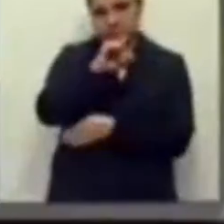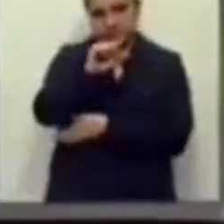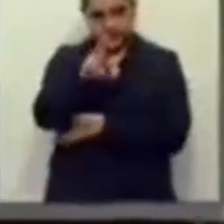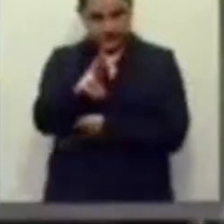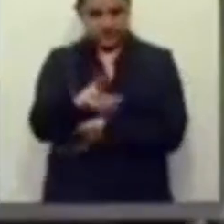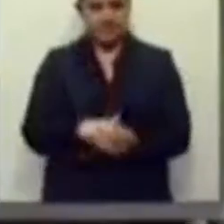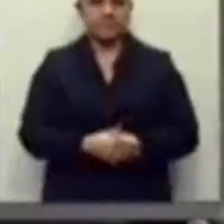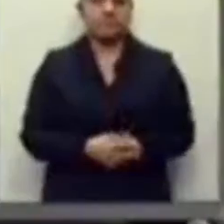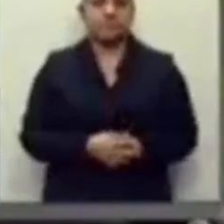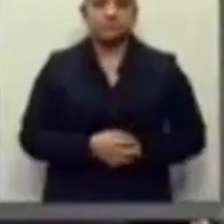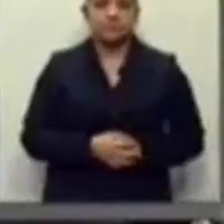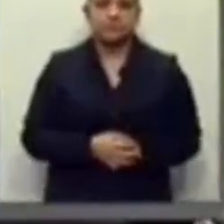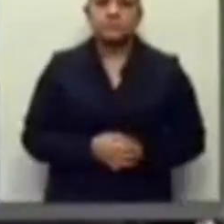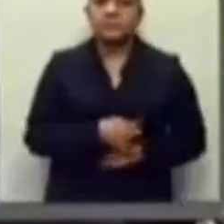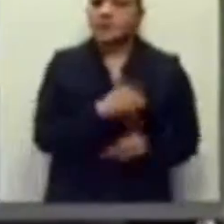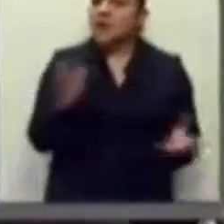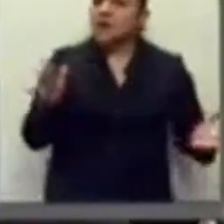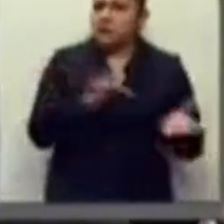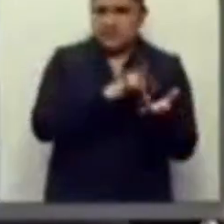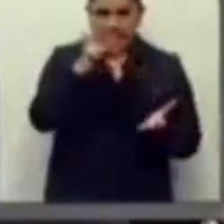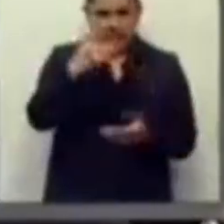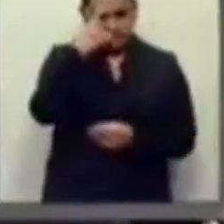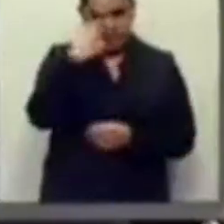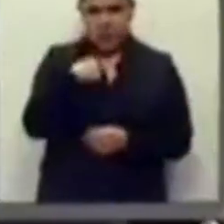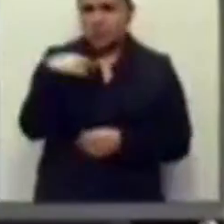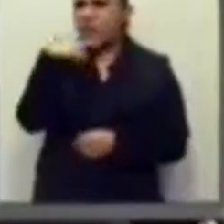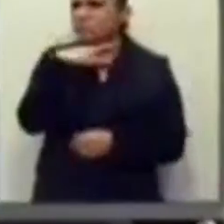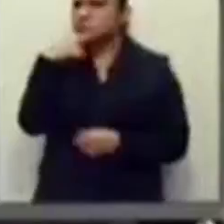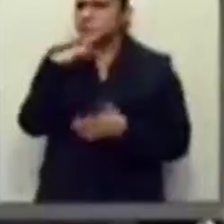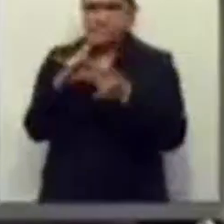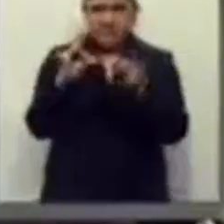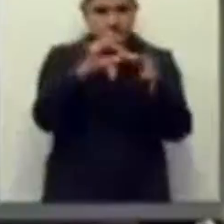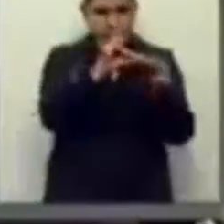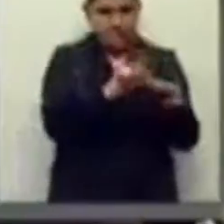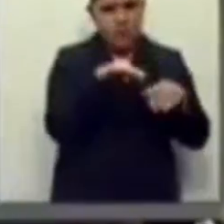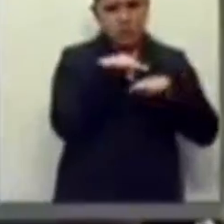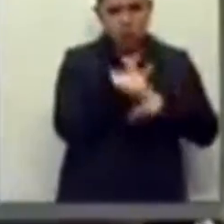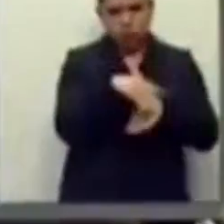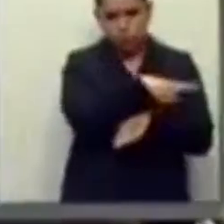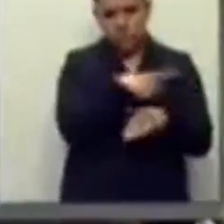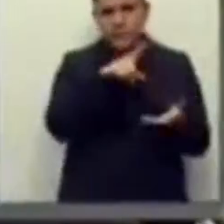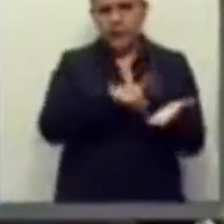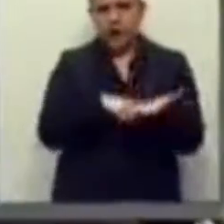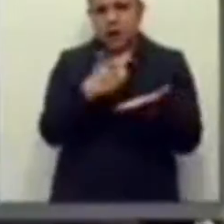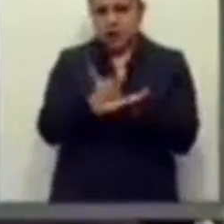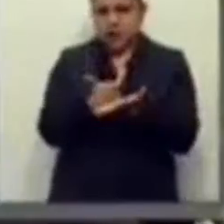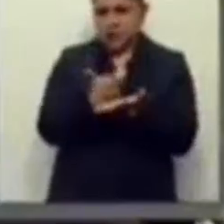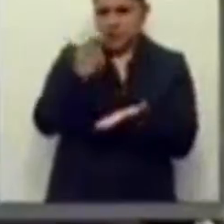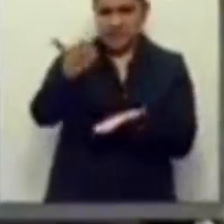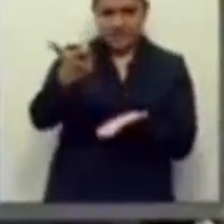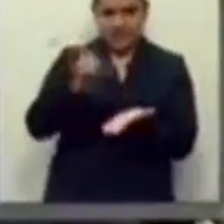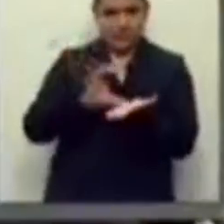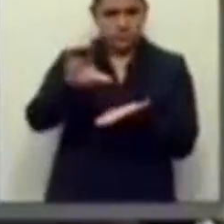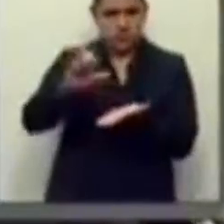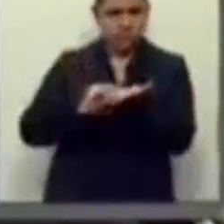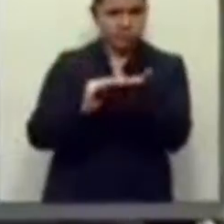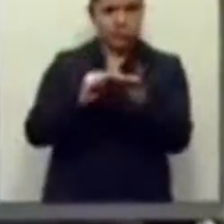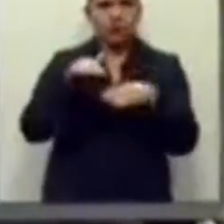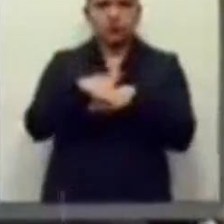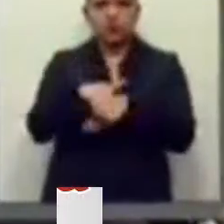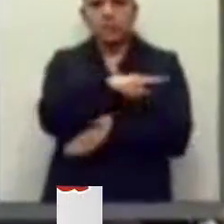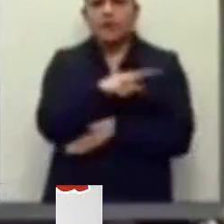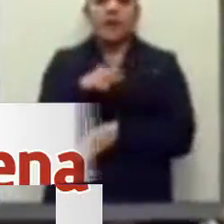Gracias. Bueno, rápidamente para poder discutir el punto sobre la liquidación del que fue director de Pemex.